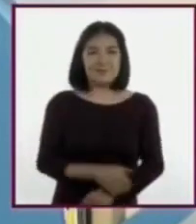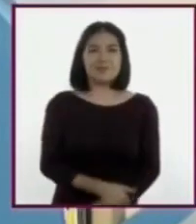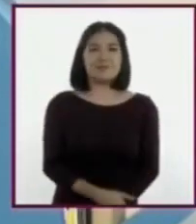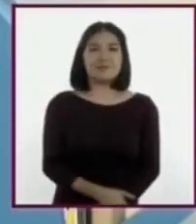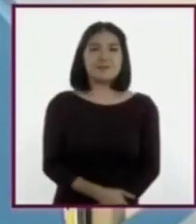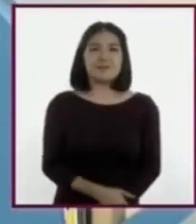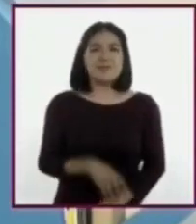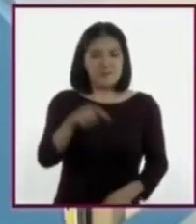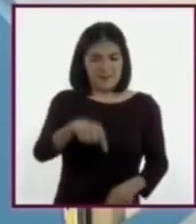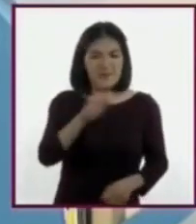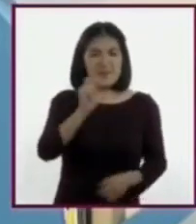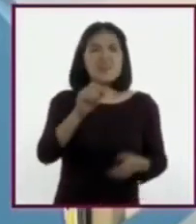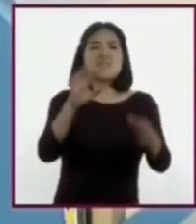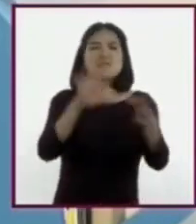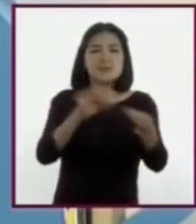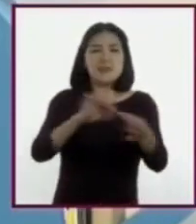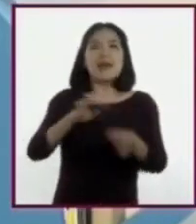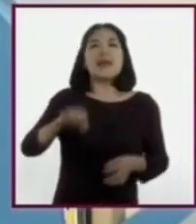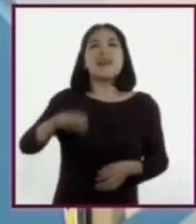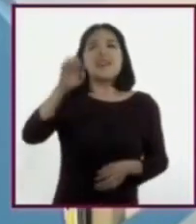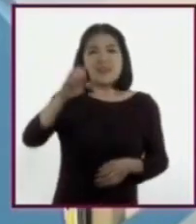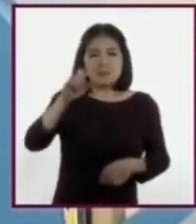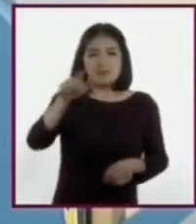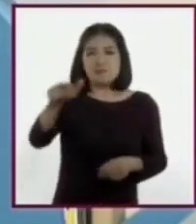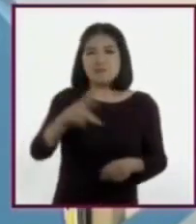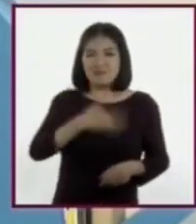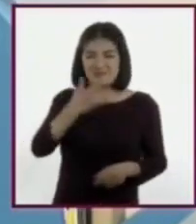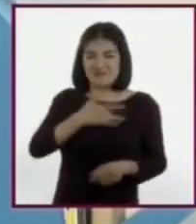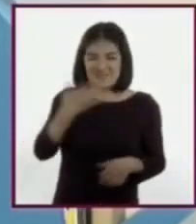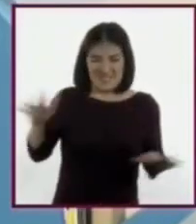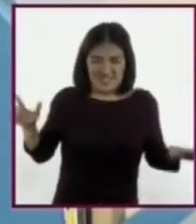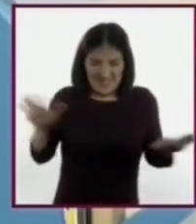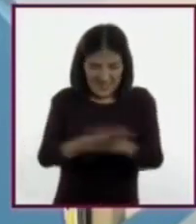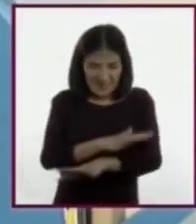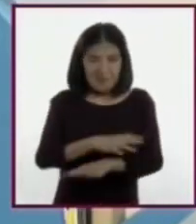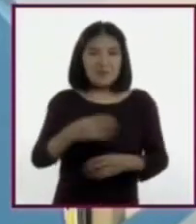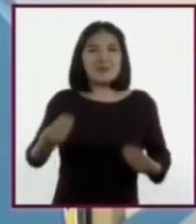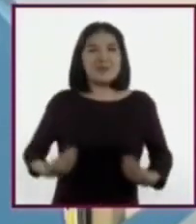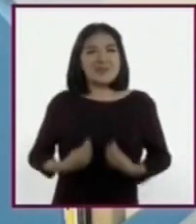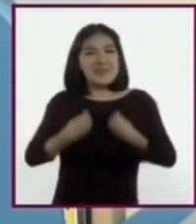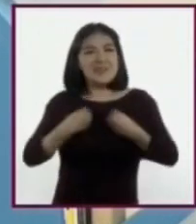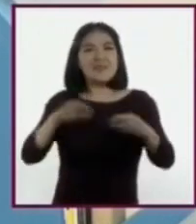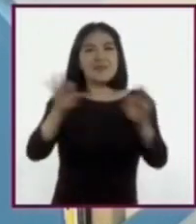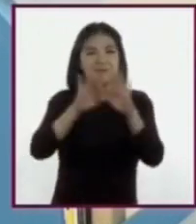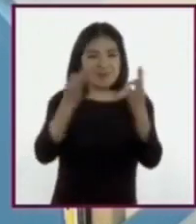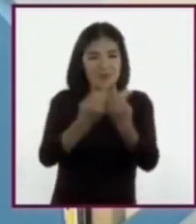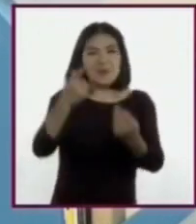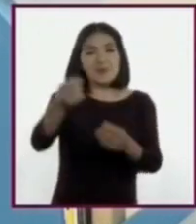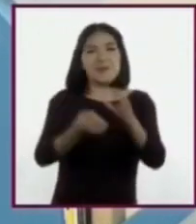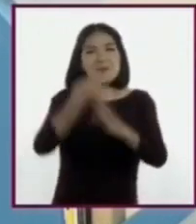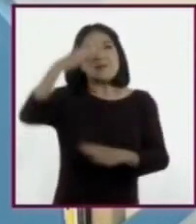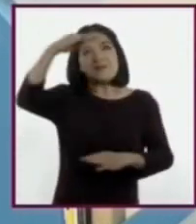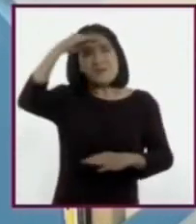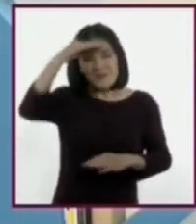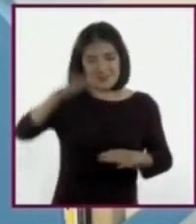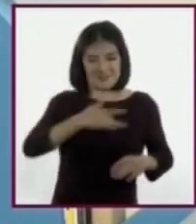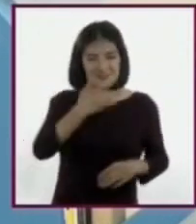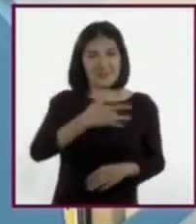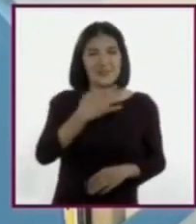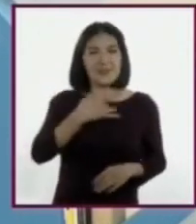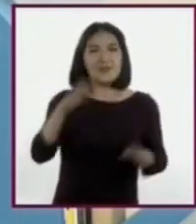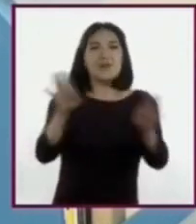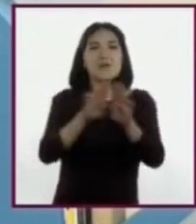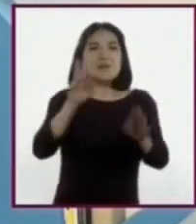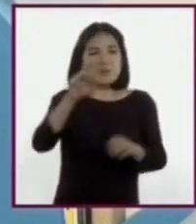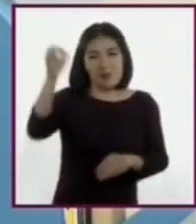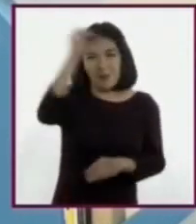de la edad en la que estás viviendo, con todos esos cambios, emociones y formas nuevas de pensar y sentir desde un punto